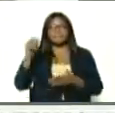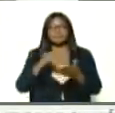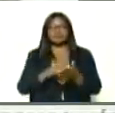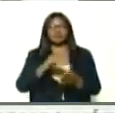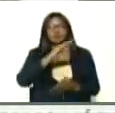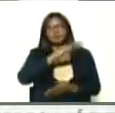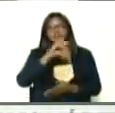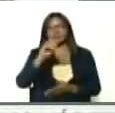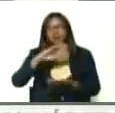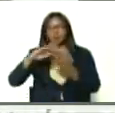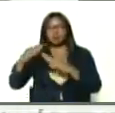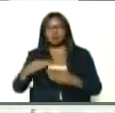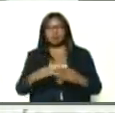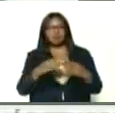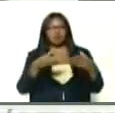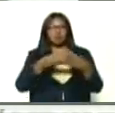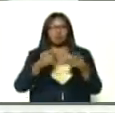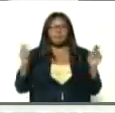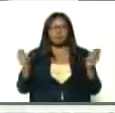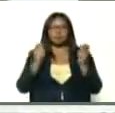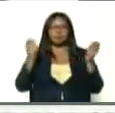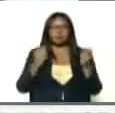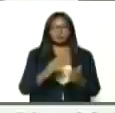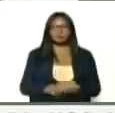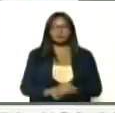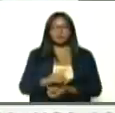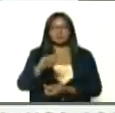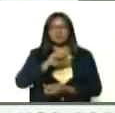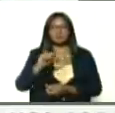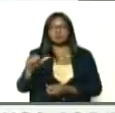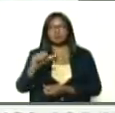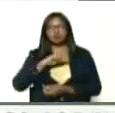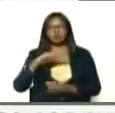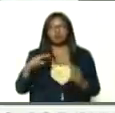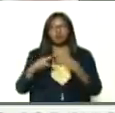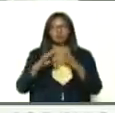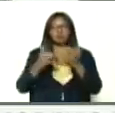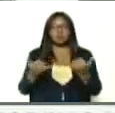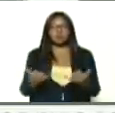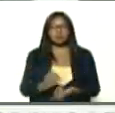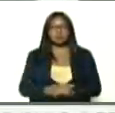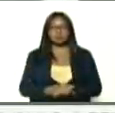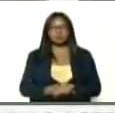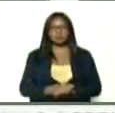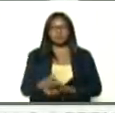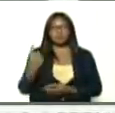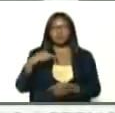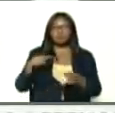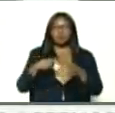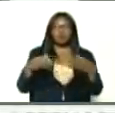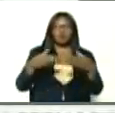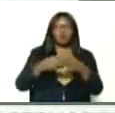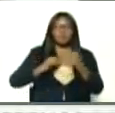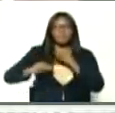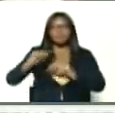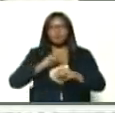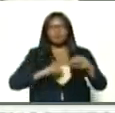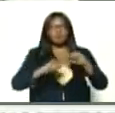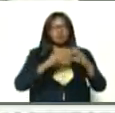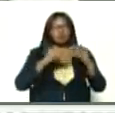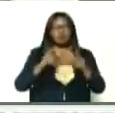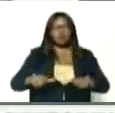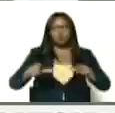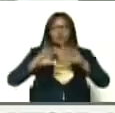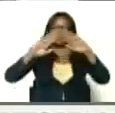comunas, que ya tienen, sus equipos promotores, esta semana, Presidente, vamos a tener un encuentro, también con equipos, movimientos, de todas